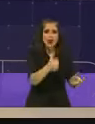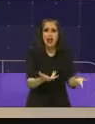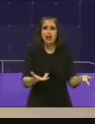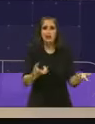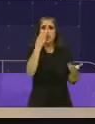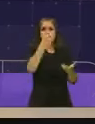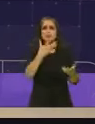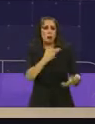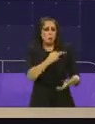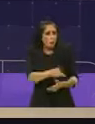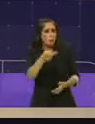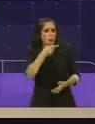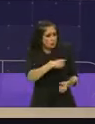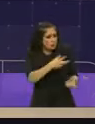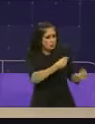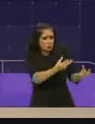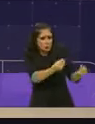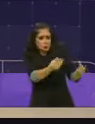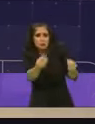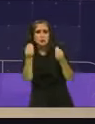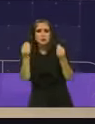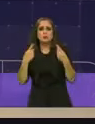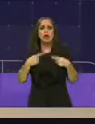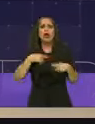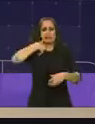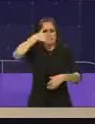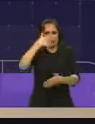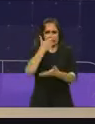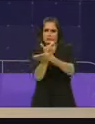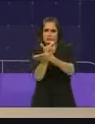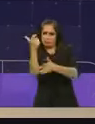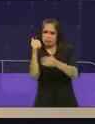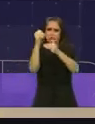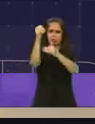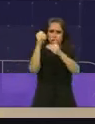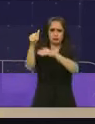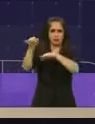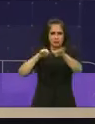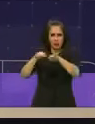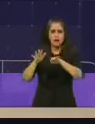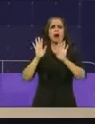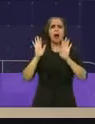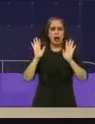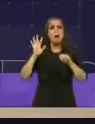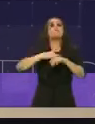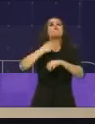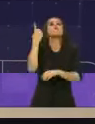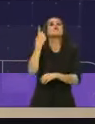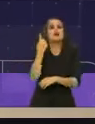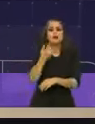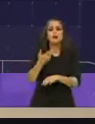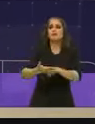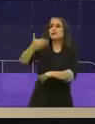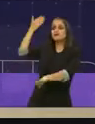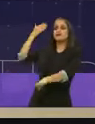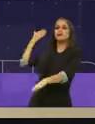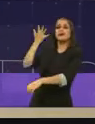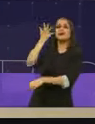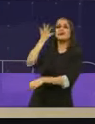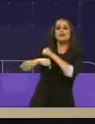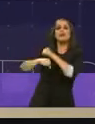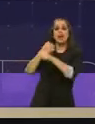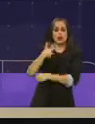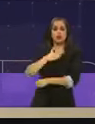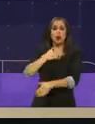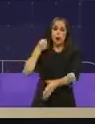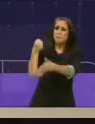rostros. Y aunque han aumentado los ingresos, y debo de decirlo, por la batalla que hace 10 años inicié